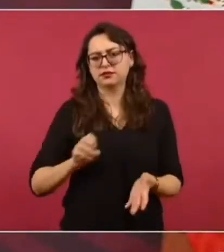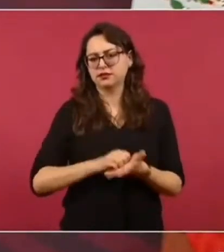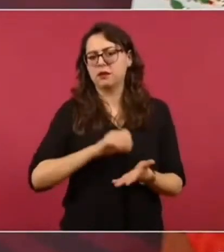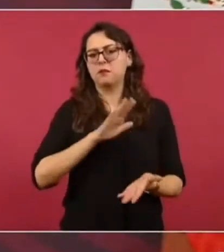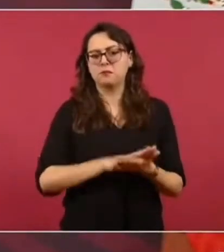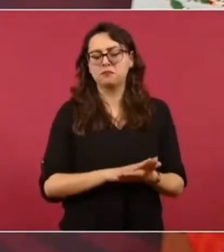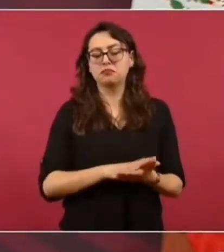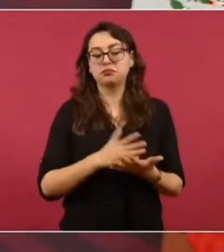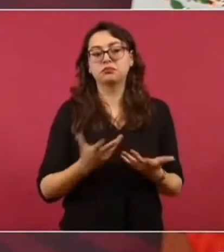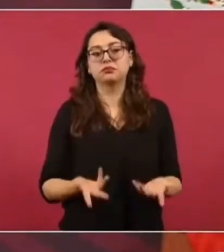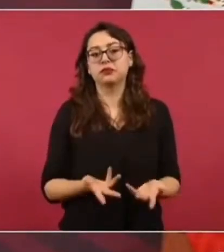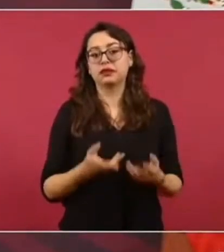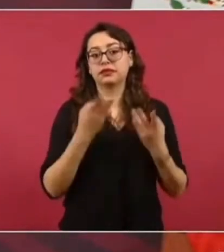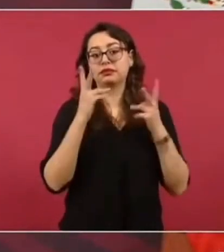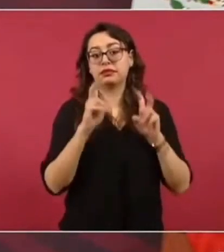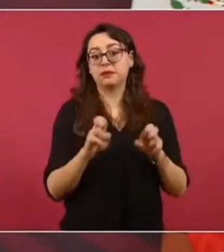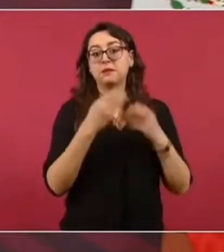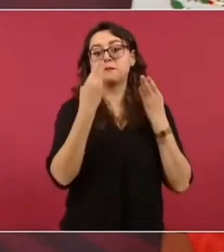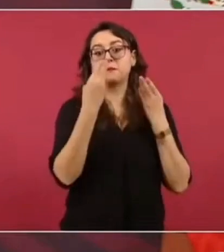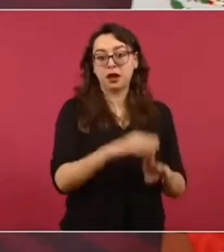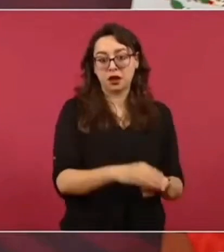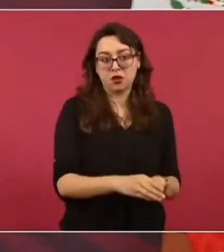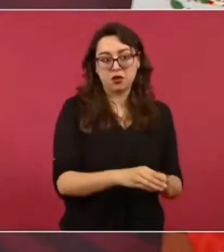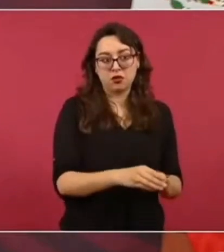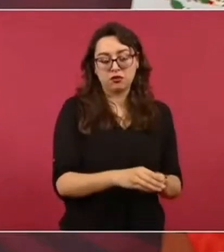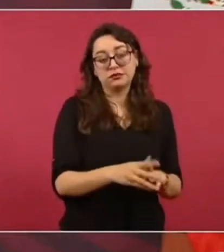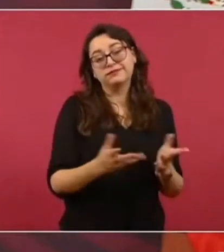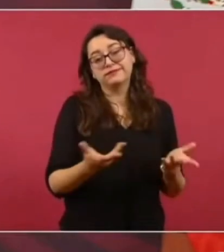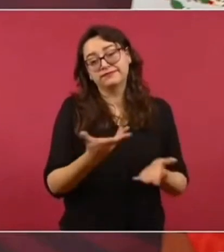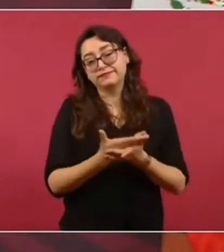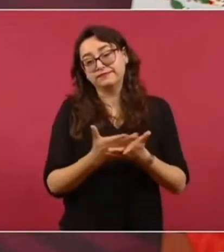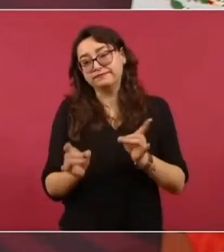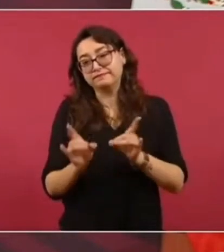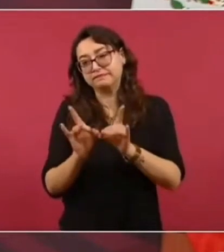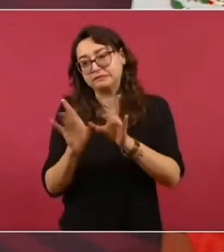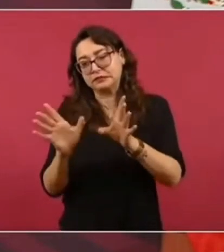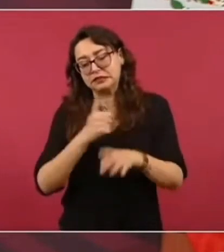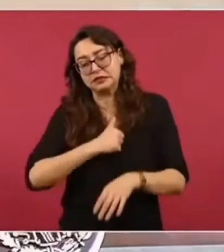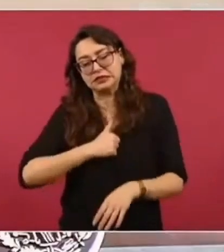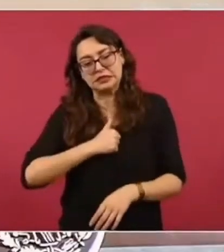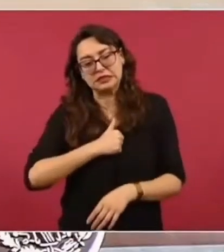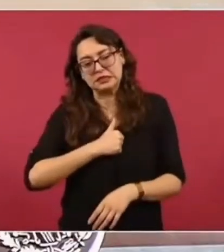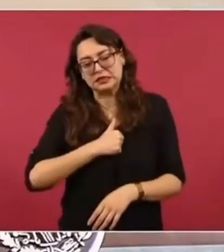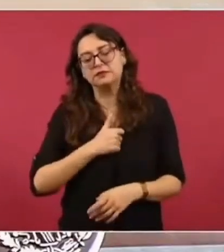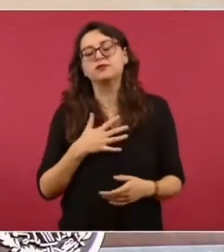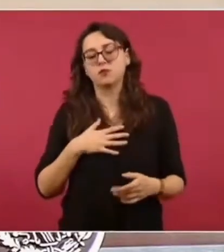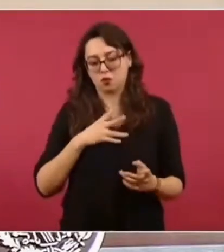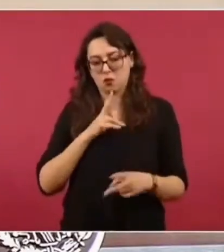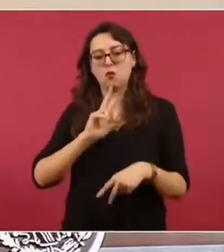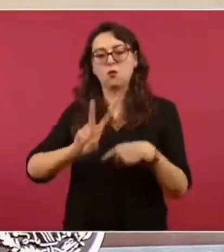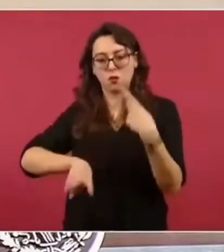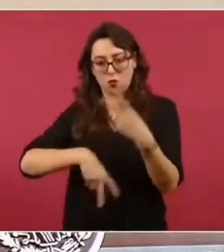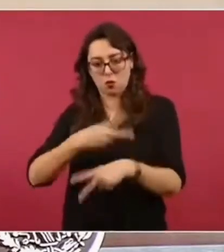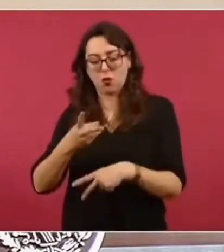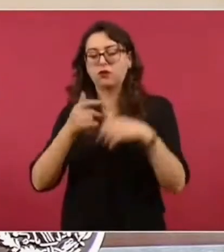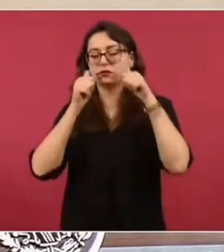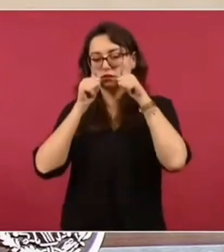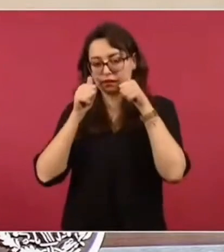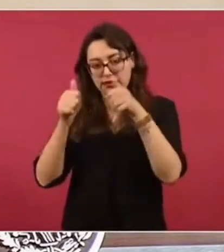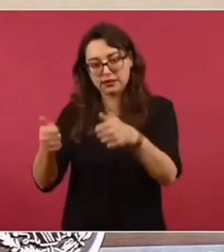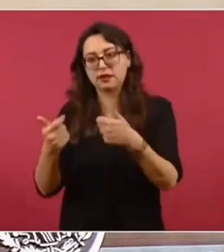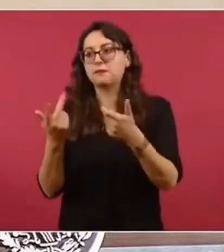Bienestar, pues voy a aprovechar también para ver lo de la atención a los